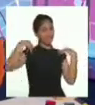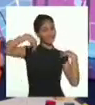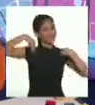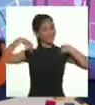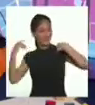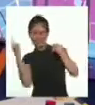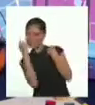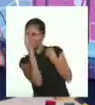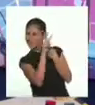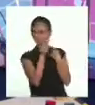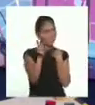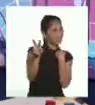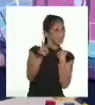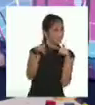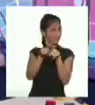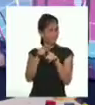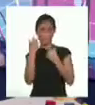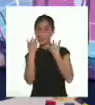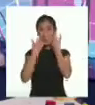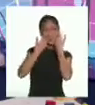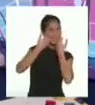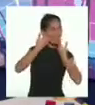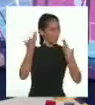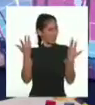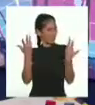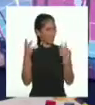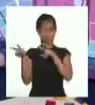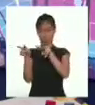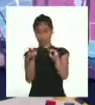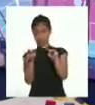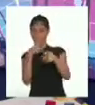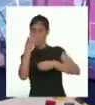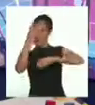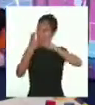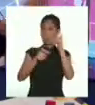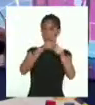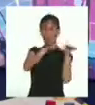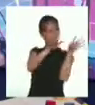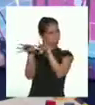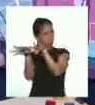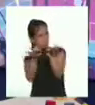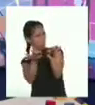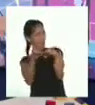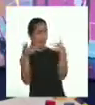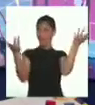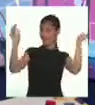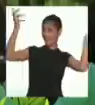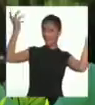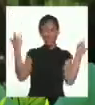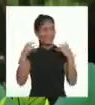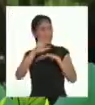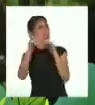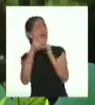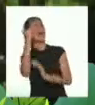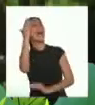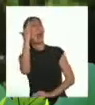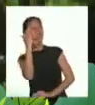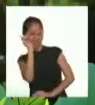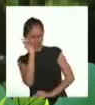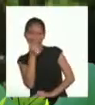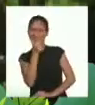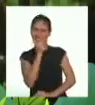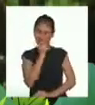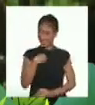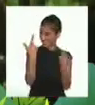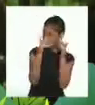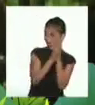cuerpo, la mirada y los gestos para tener toda la atención del público. ¿Sabiendo todo esto?